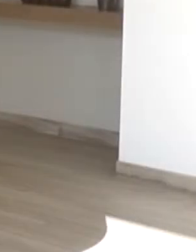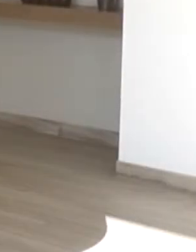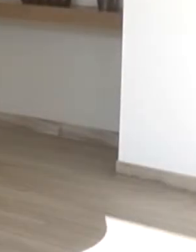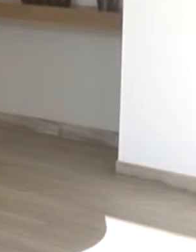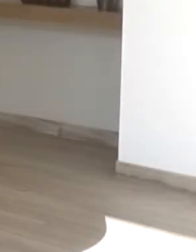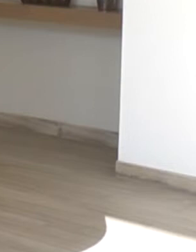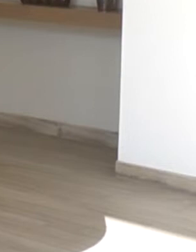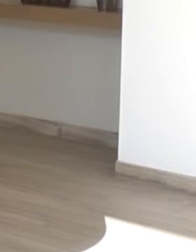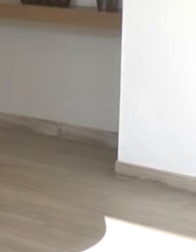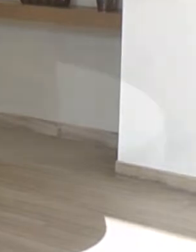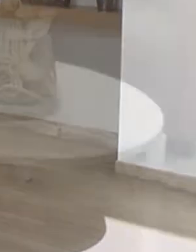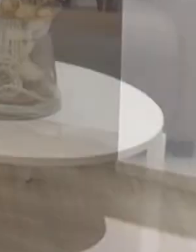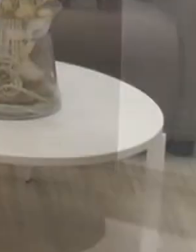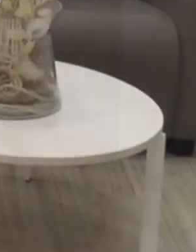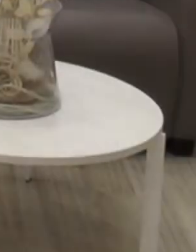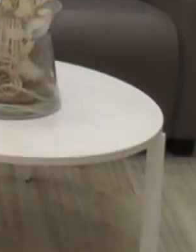1997.